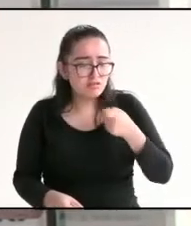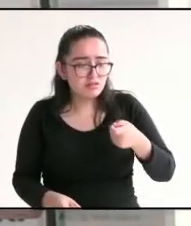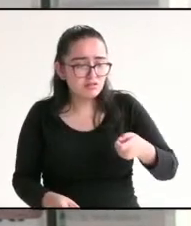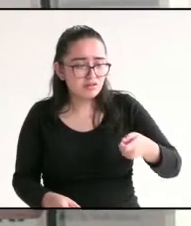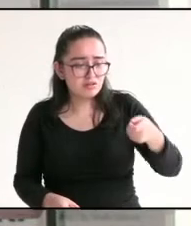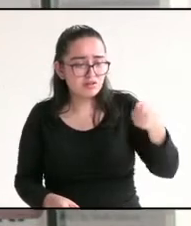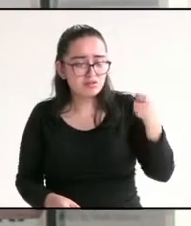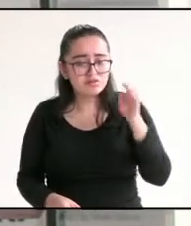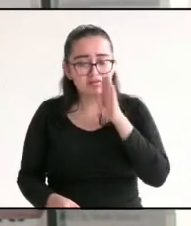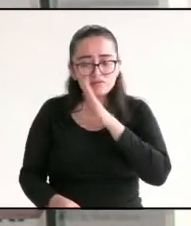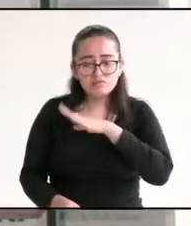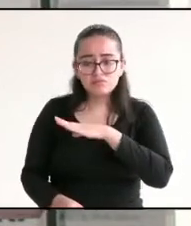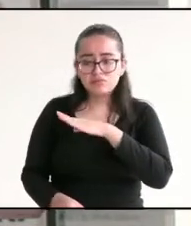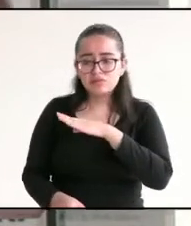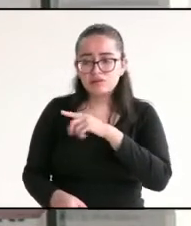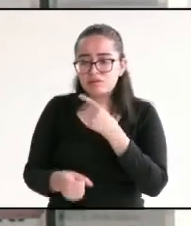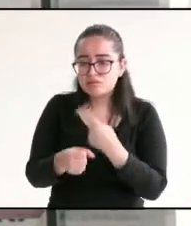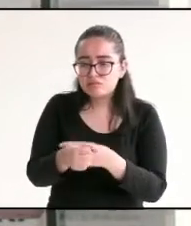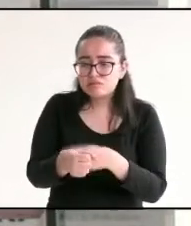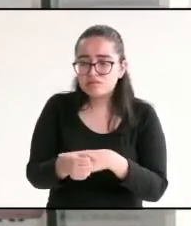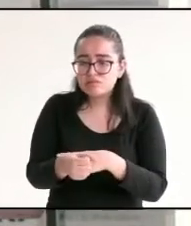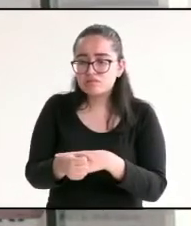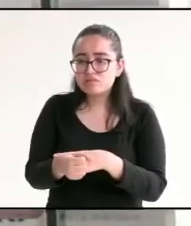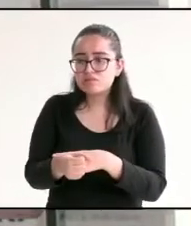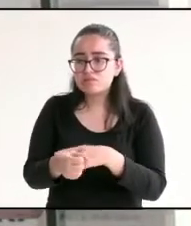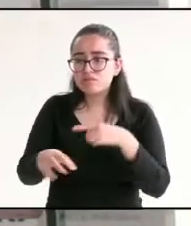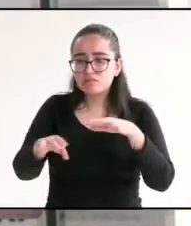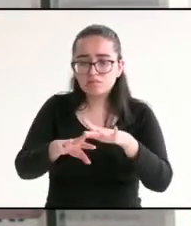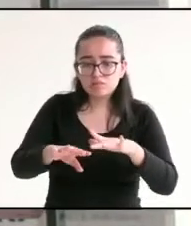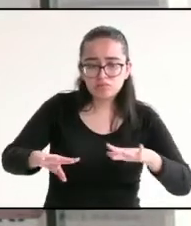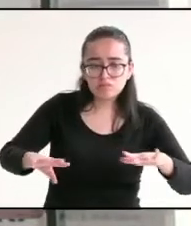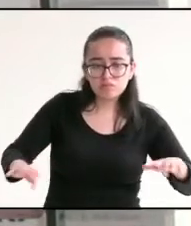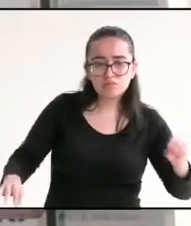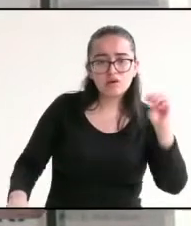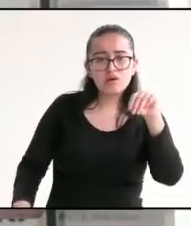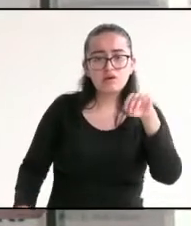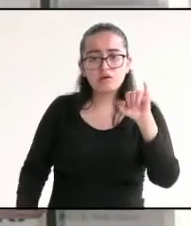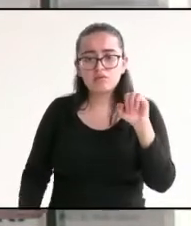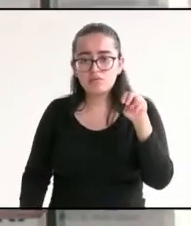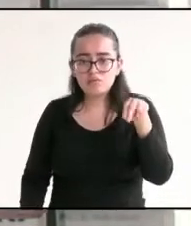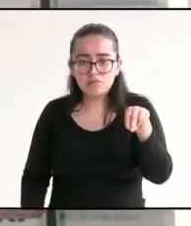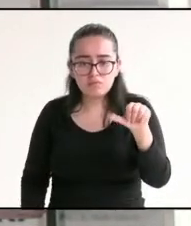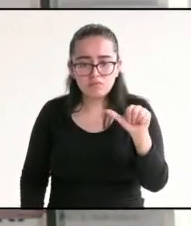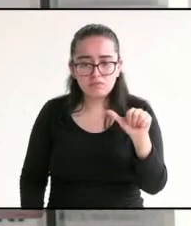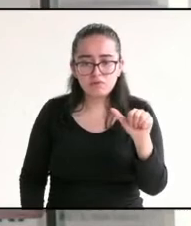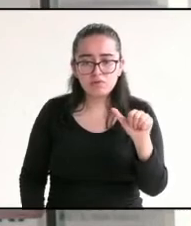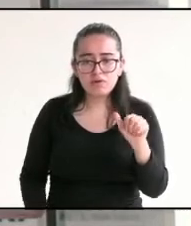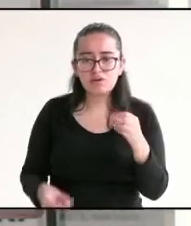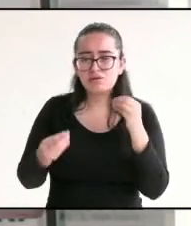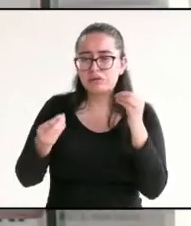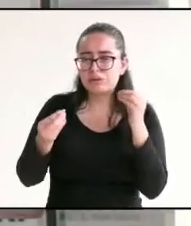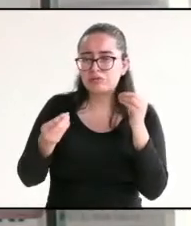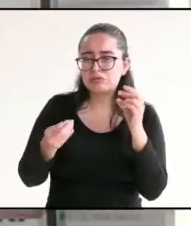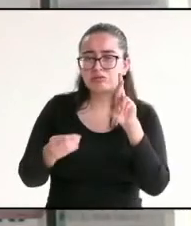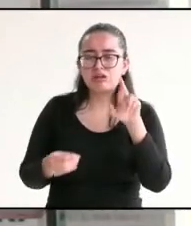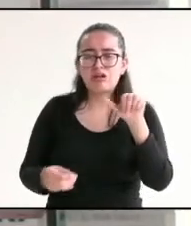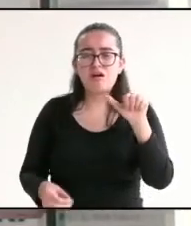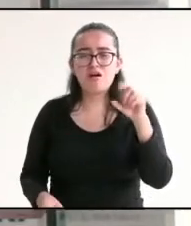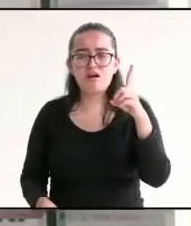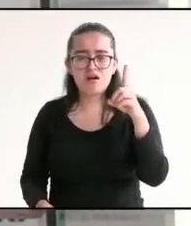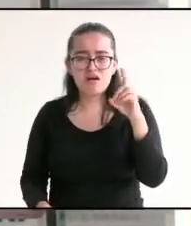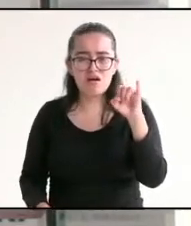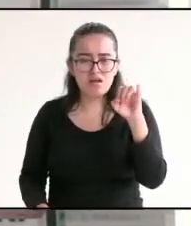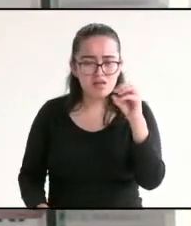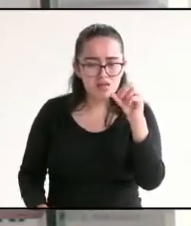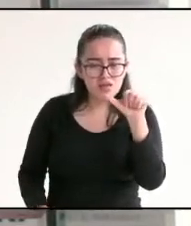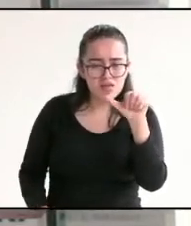muy mal que tenemos en la costa, que es la mina. La mina está tirando mucha radiación, para